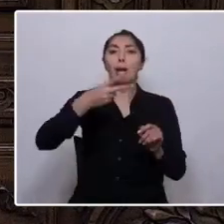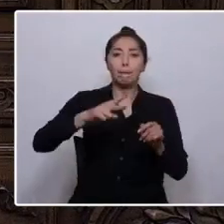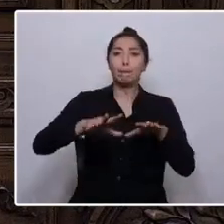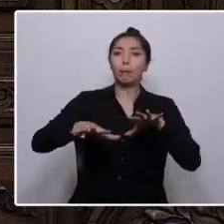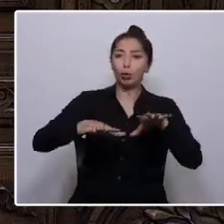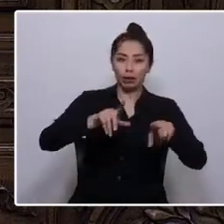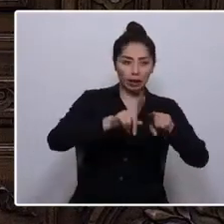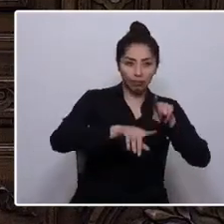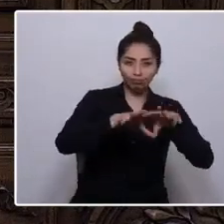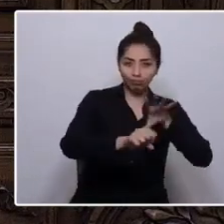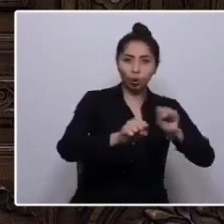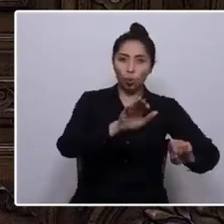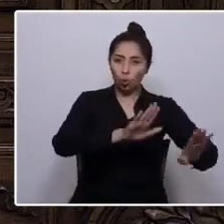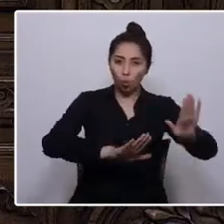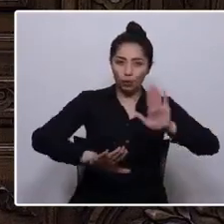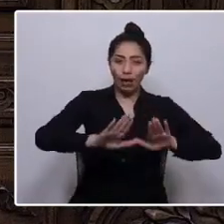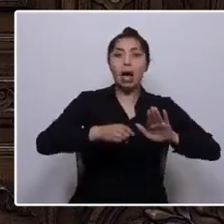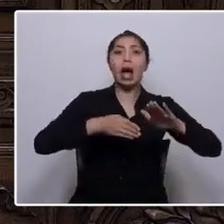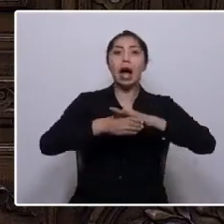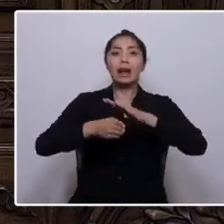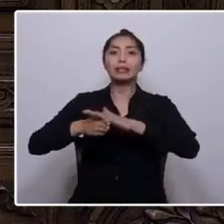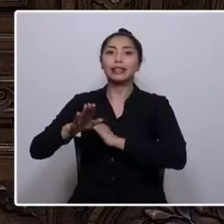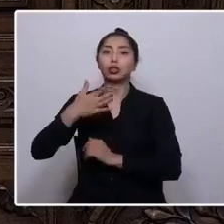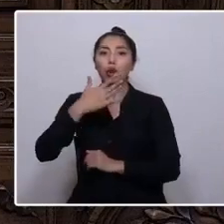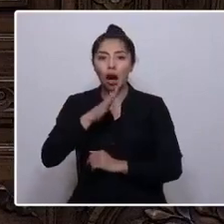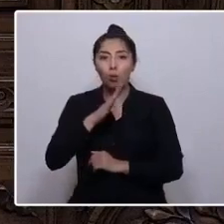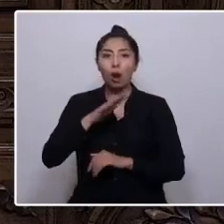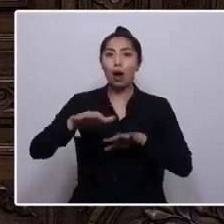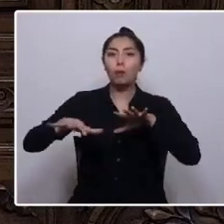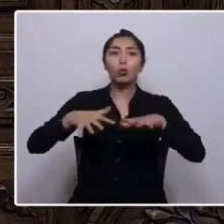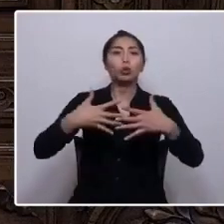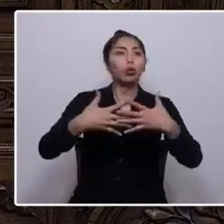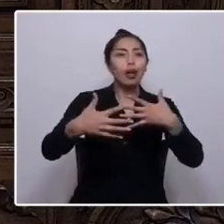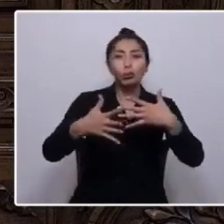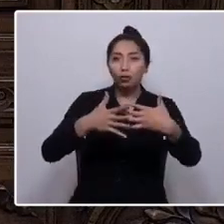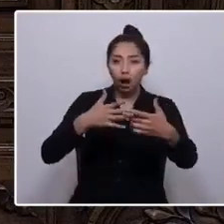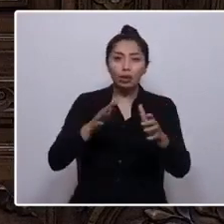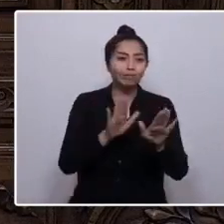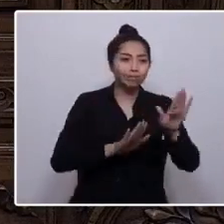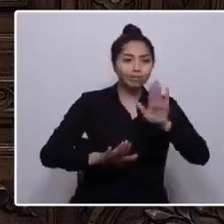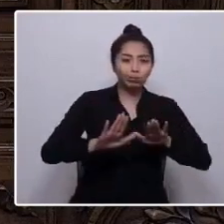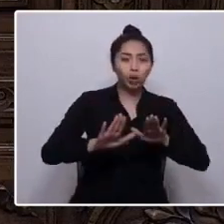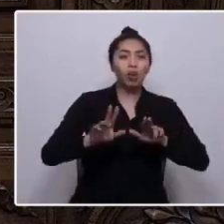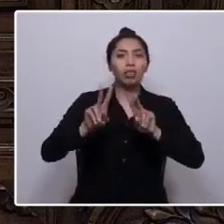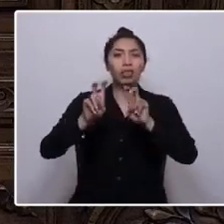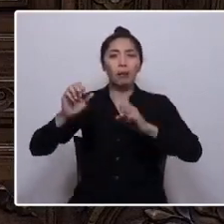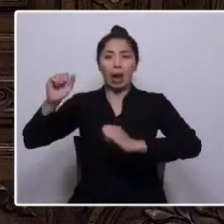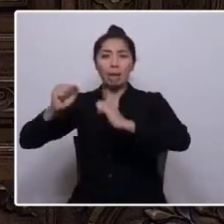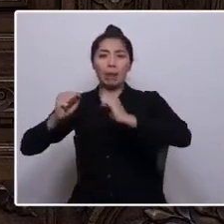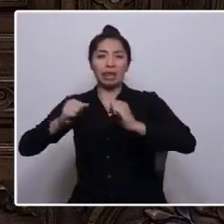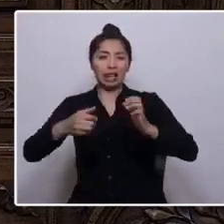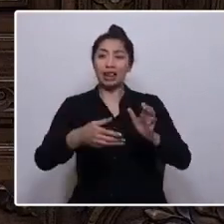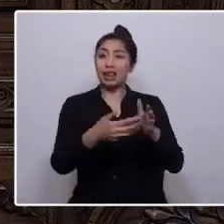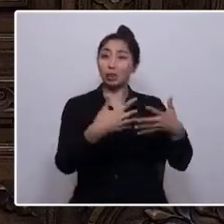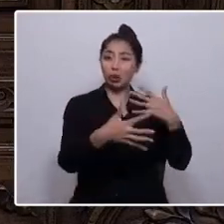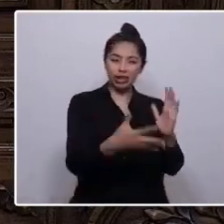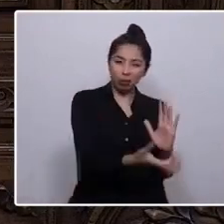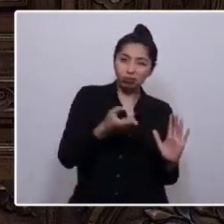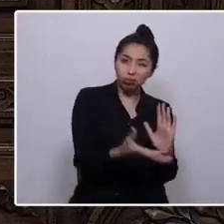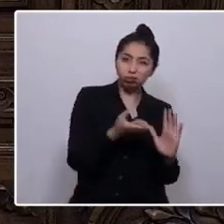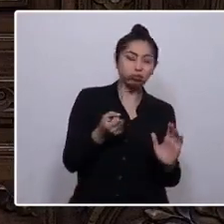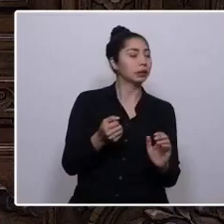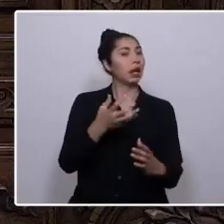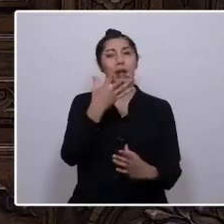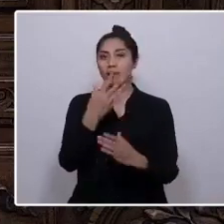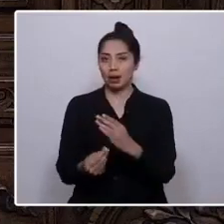ancestrales, el acceso al agua, los bienes naturales comunes y eliminar el extractivismo depredador. Por otra parte externa,